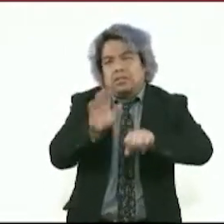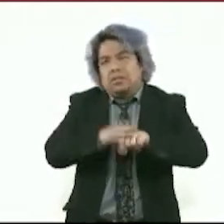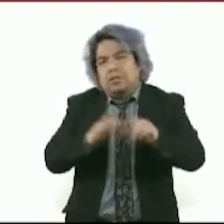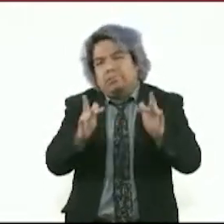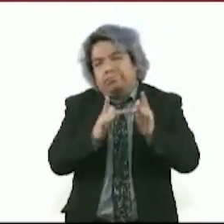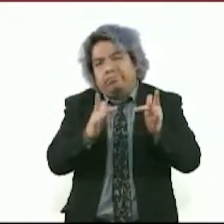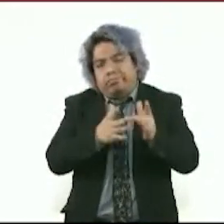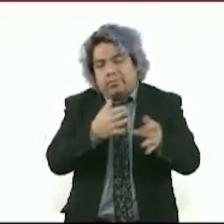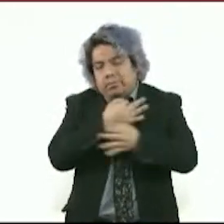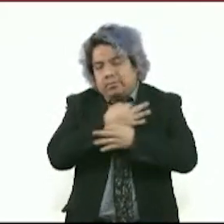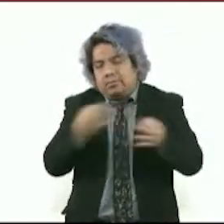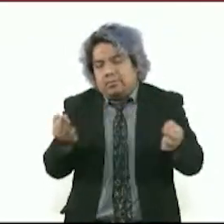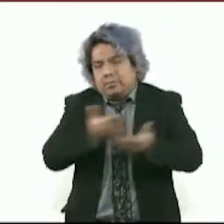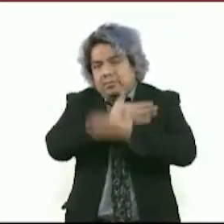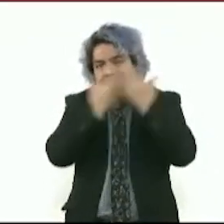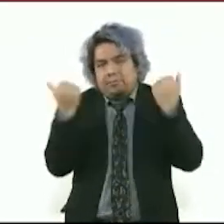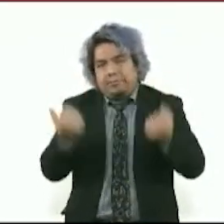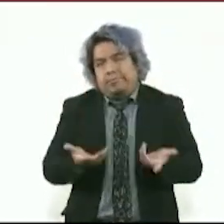sociales.